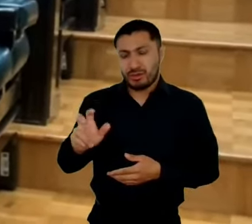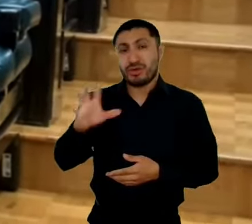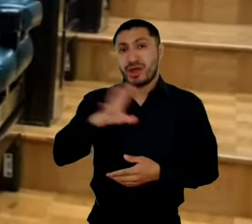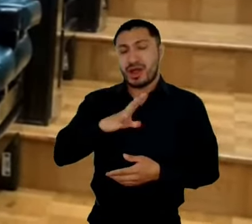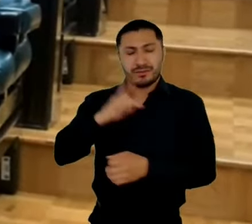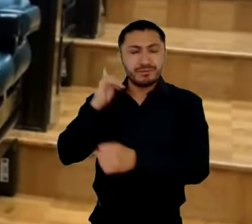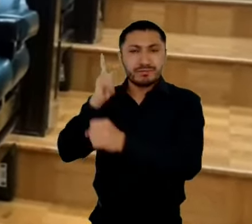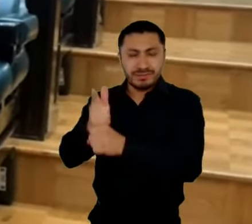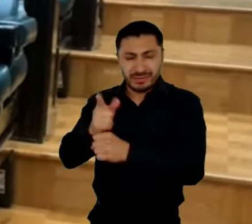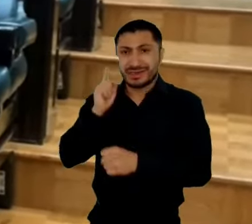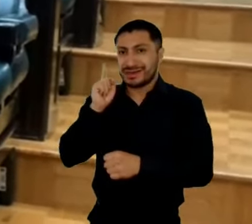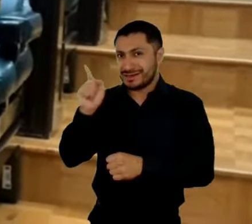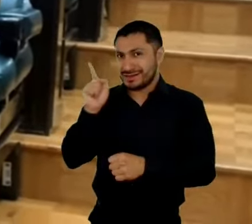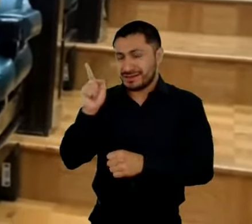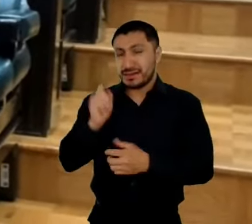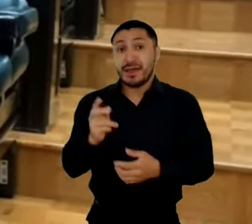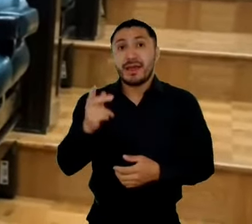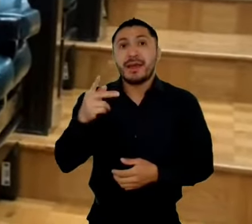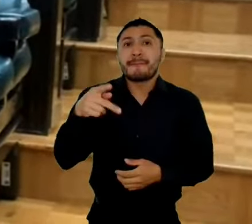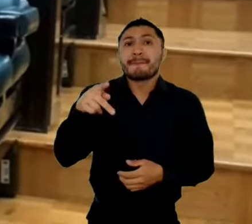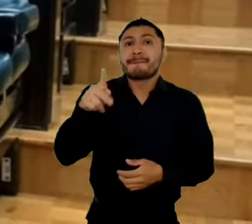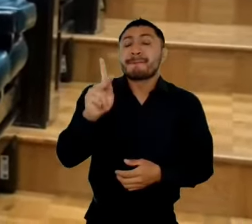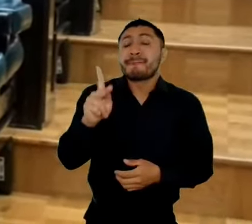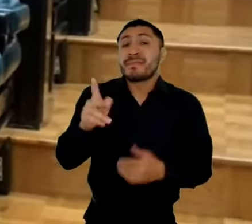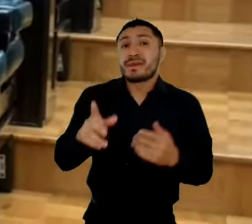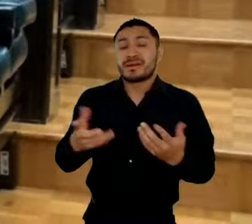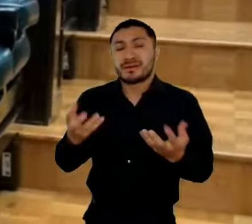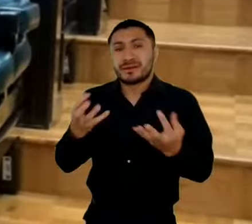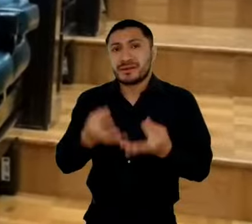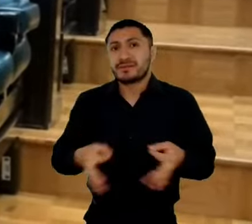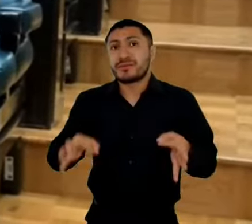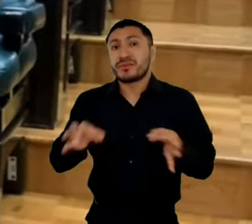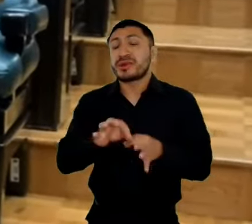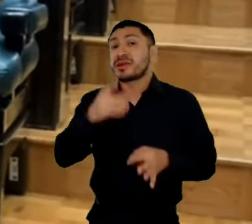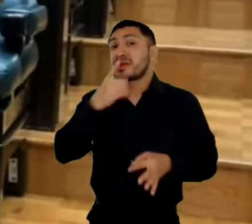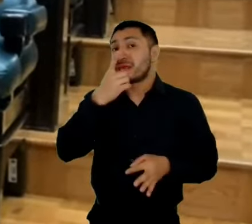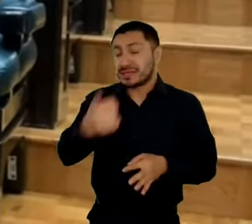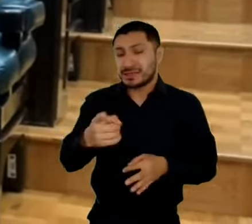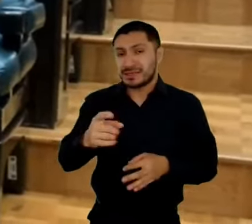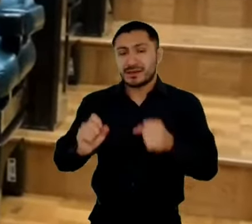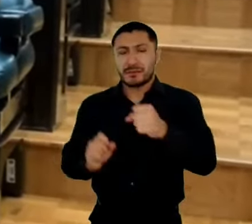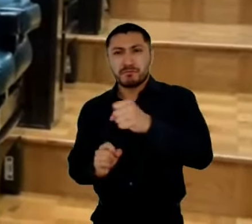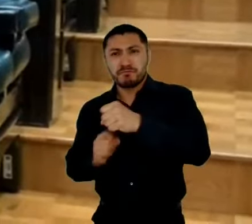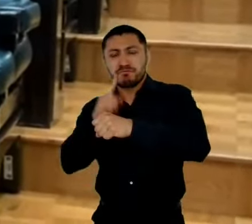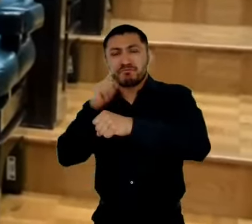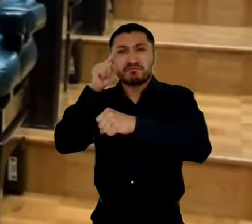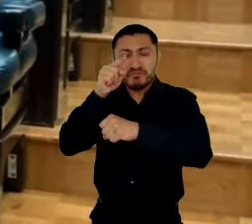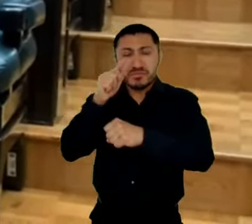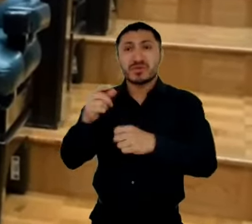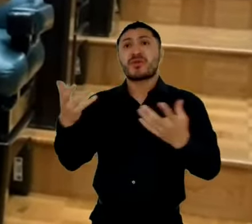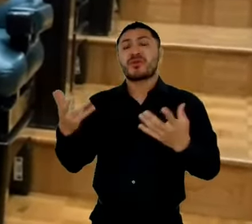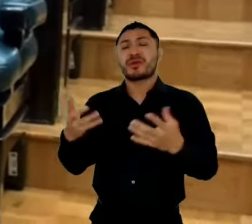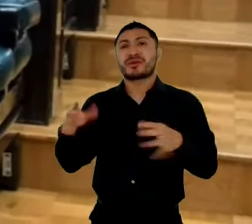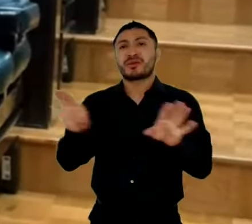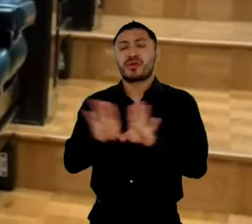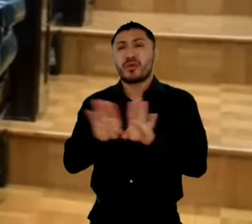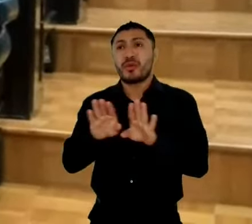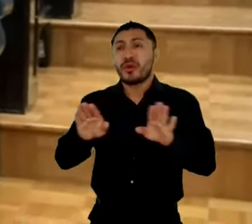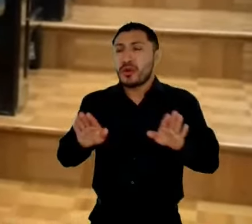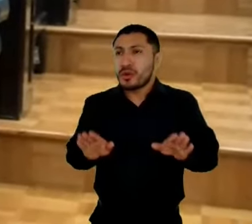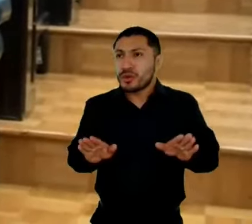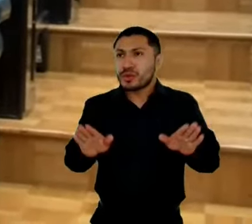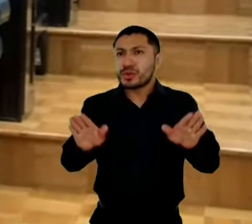Y también decir que no solamente son los cañones antigranizos, son vuelos de avionetas que